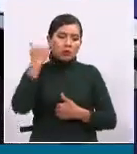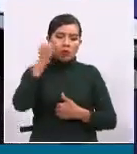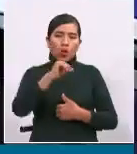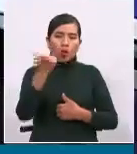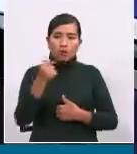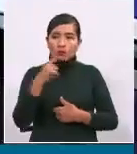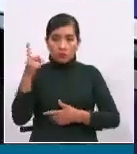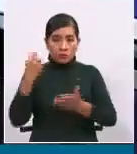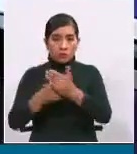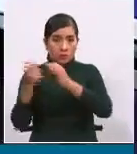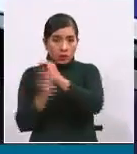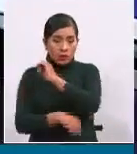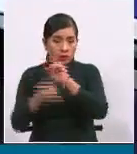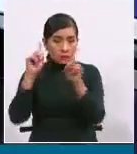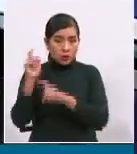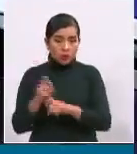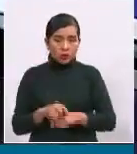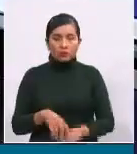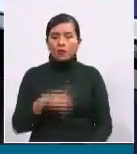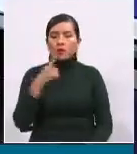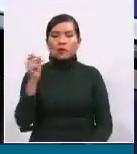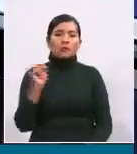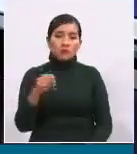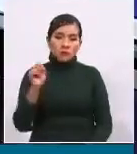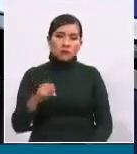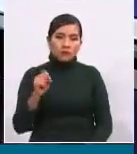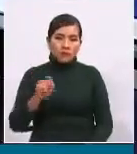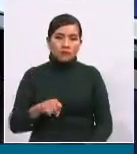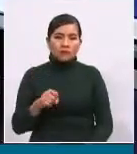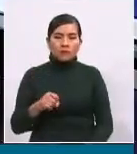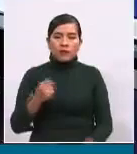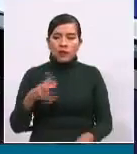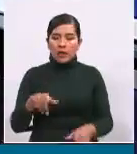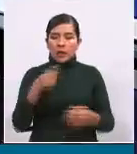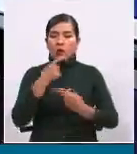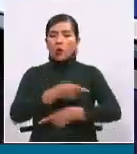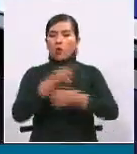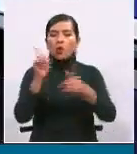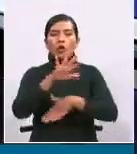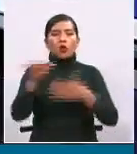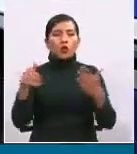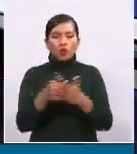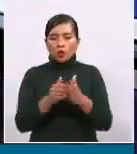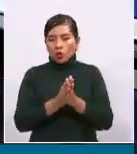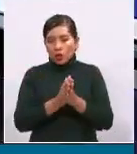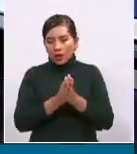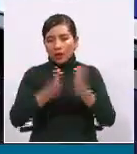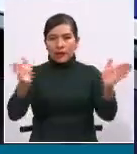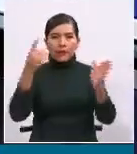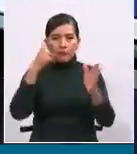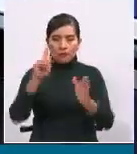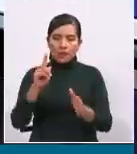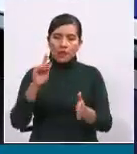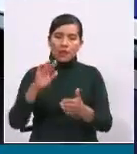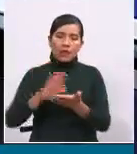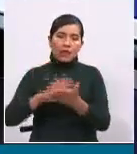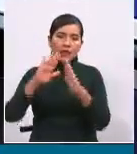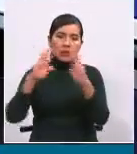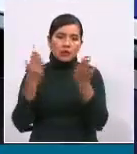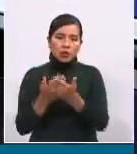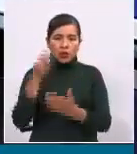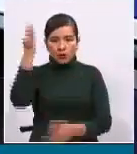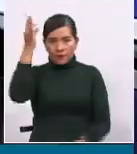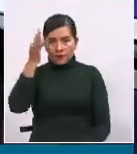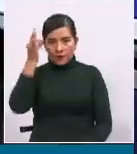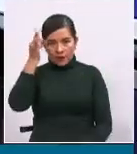Claro que sí. Esto es una normativa instructiva a nivel general para unidades educativas fiscales, para